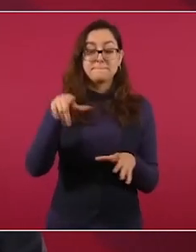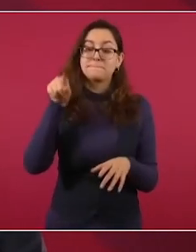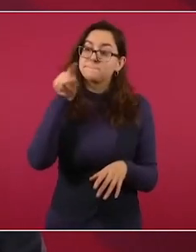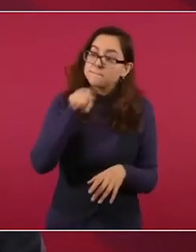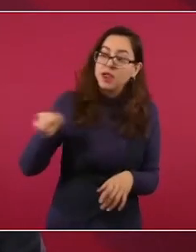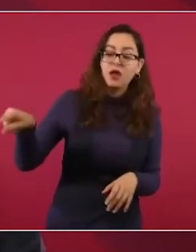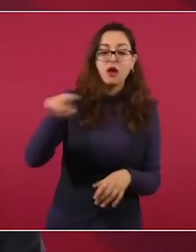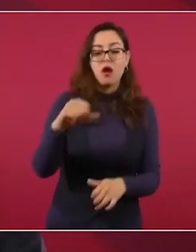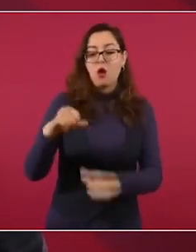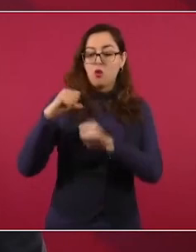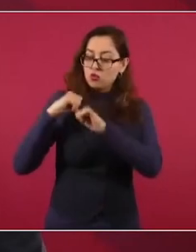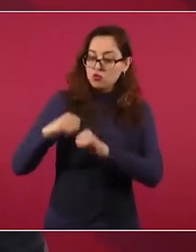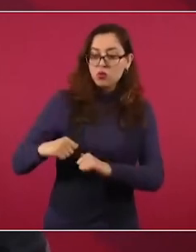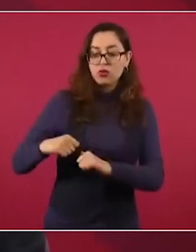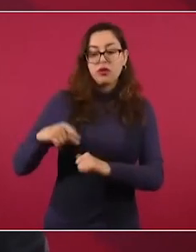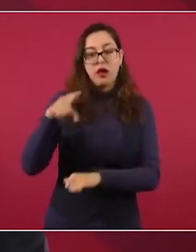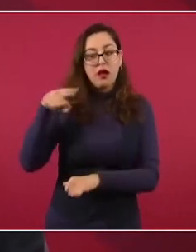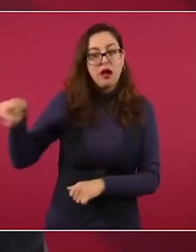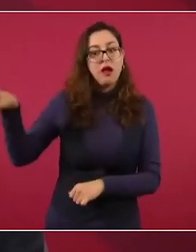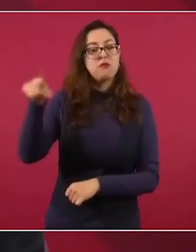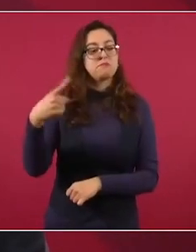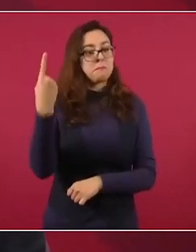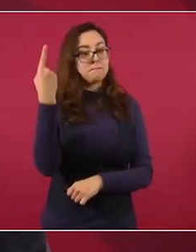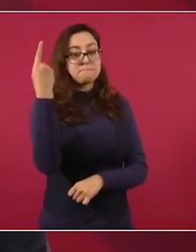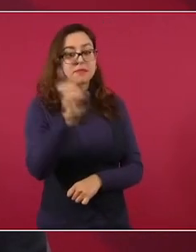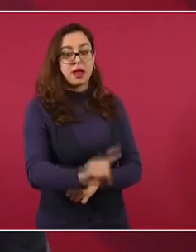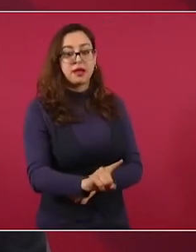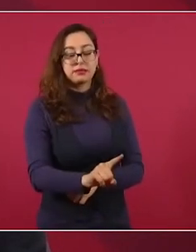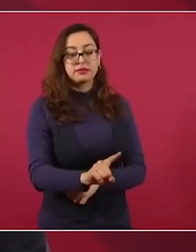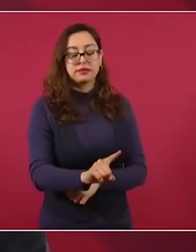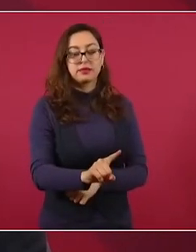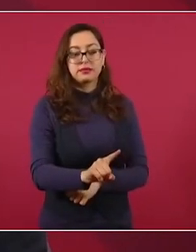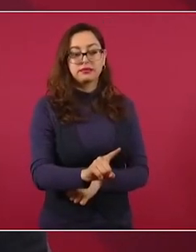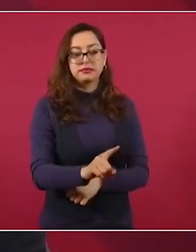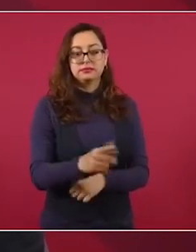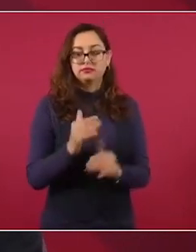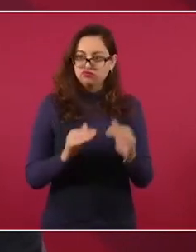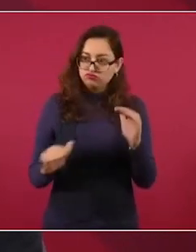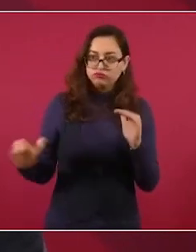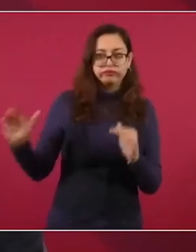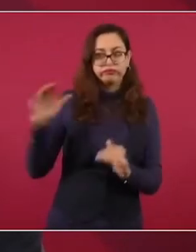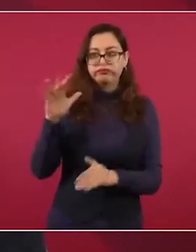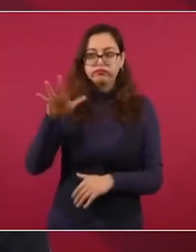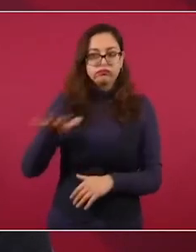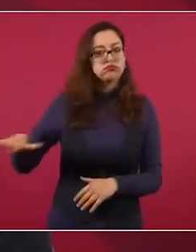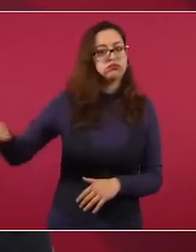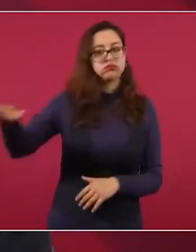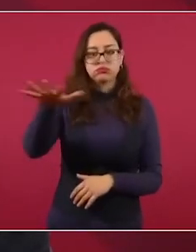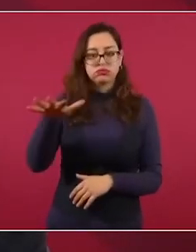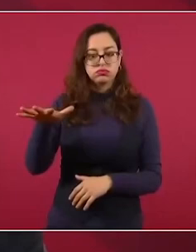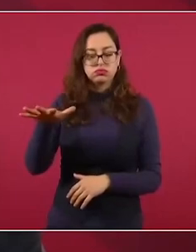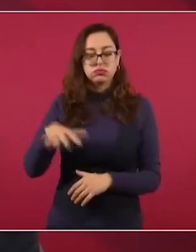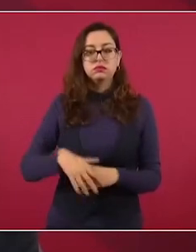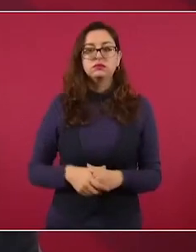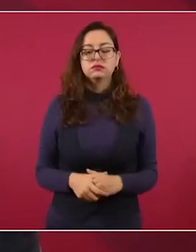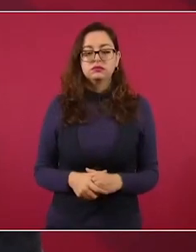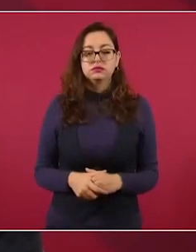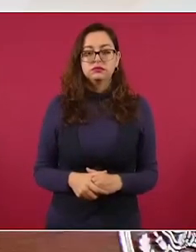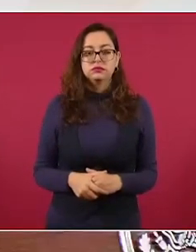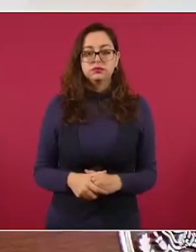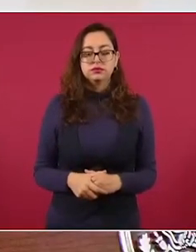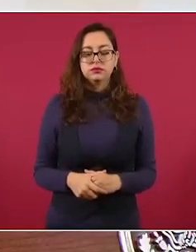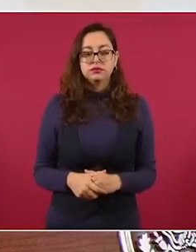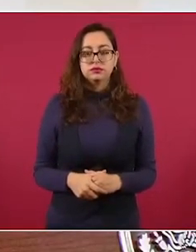es el que manda, porque vamos a